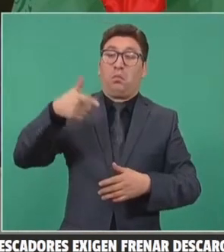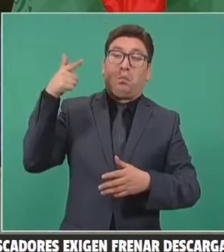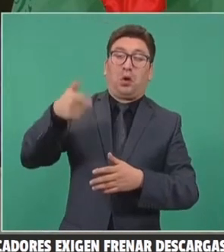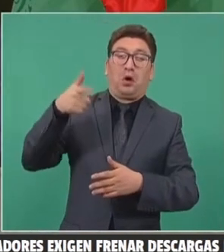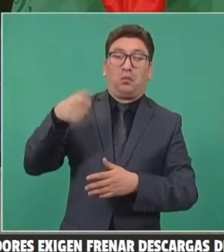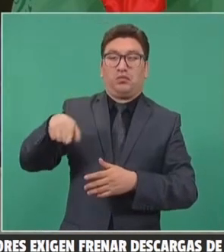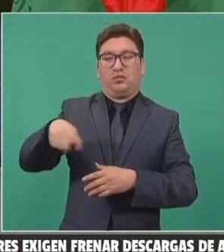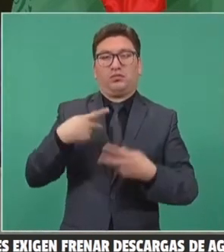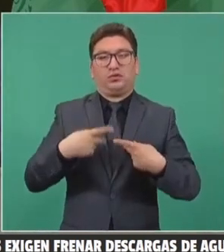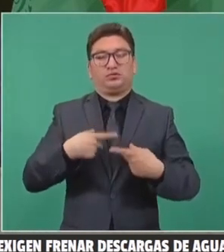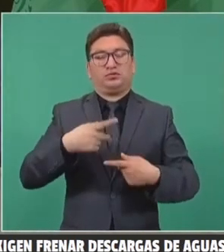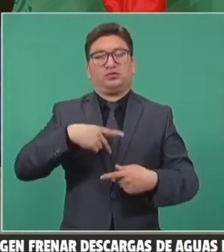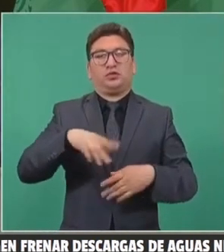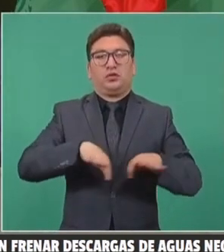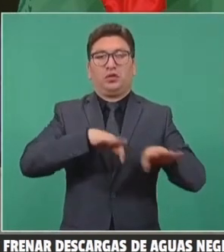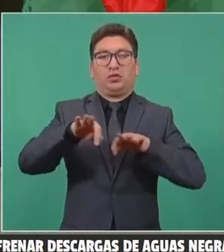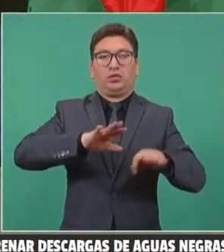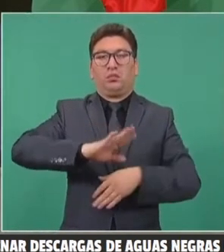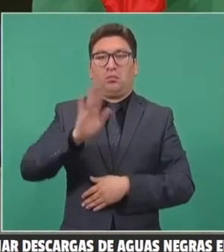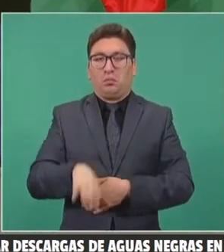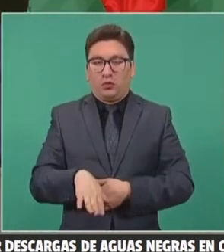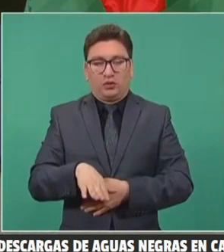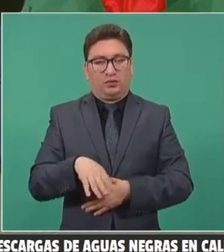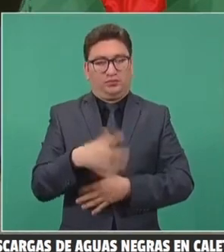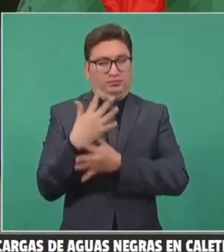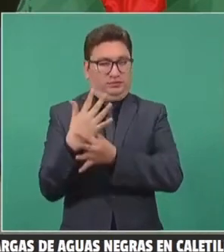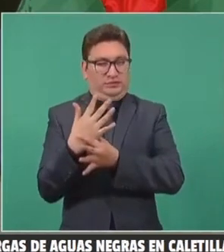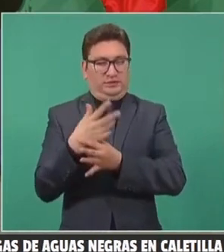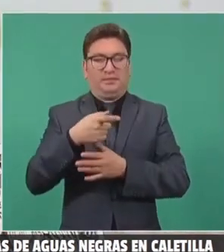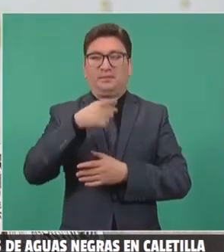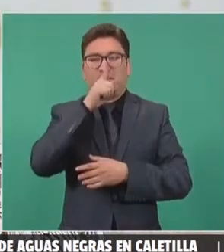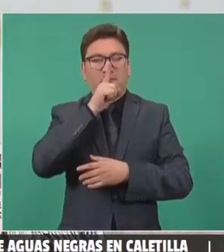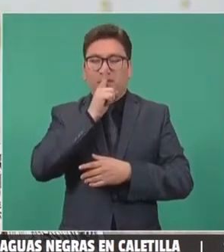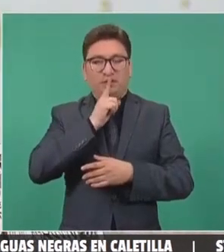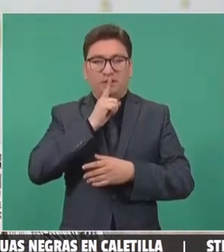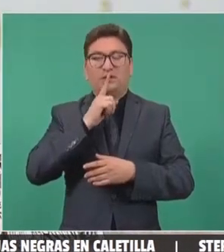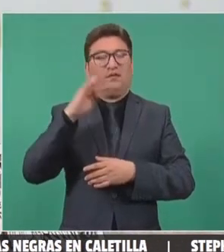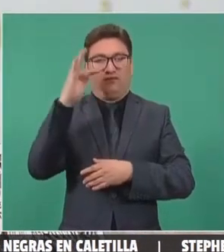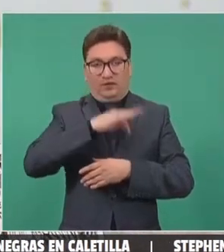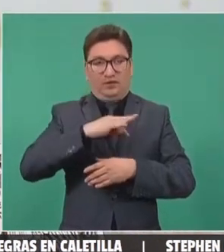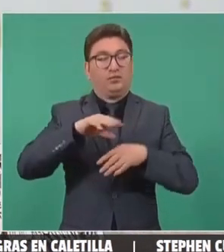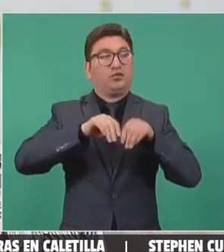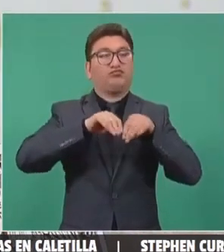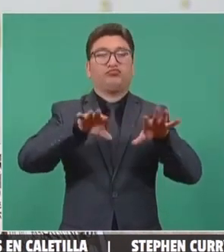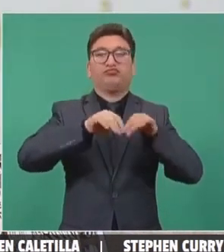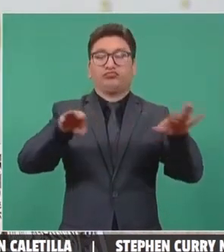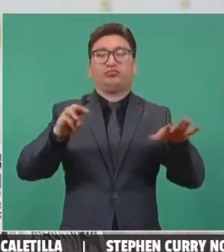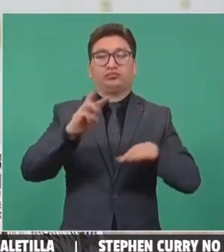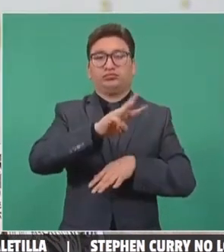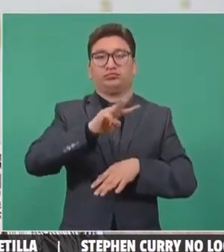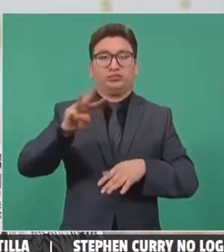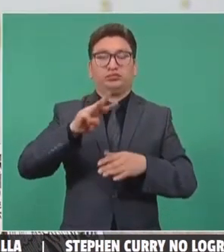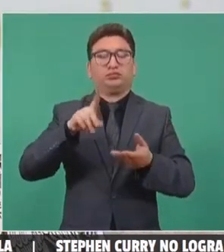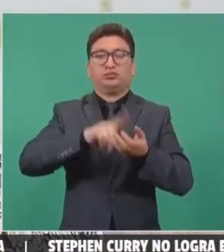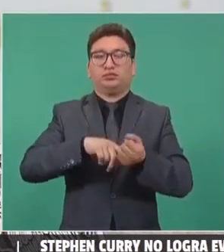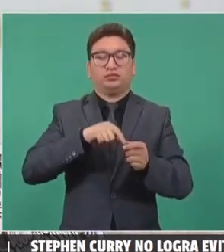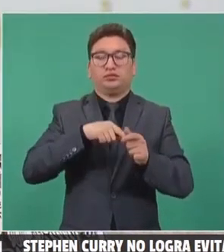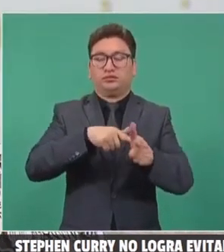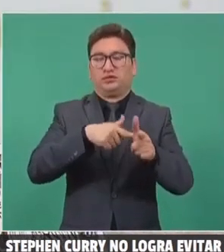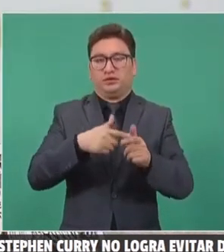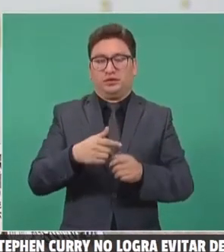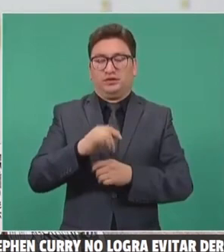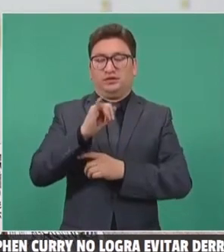muerto. A pesar de que se desmintió esa información, la nota aún sigue en su página web. Infodemia MX